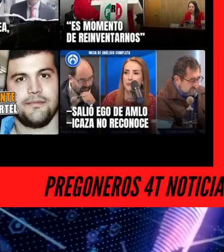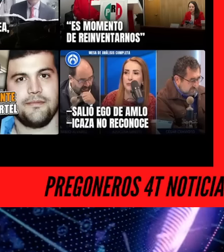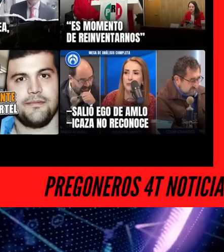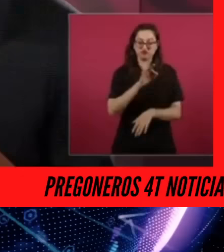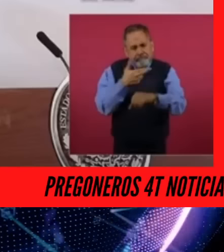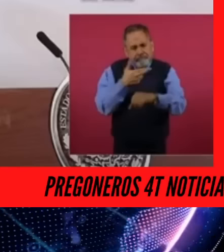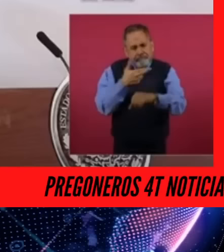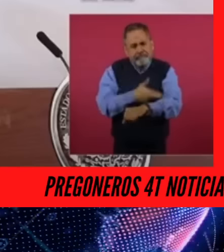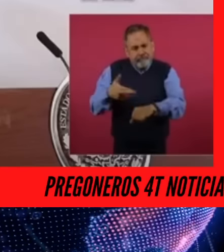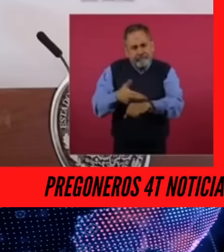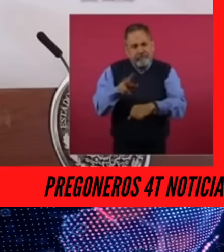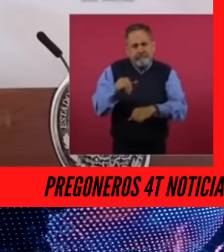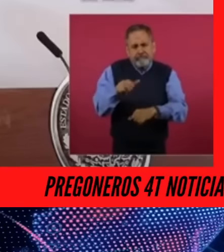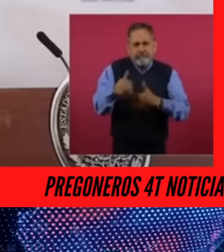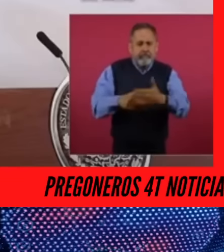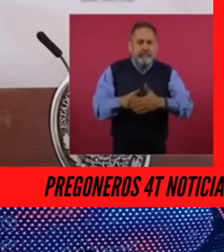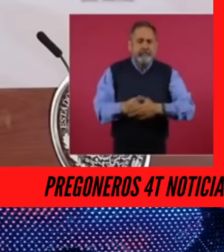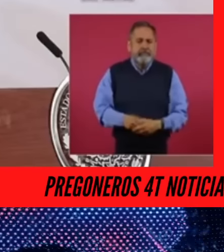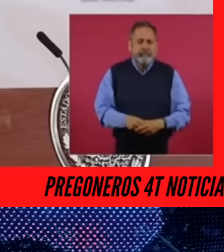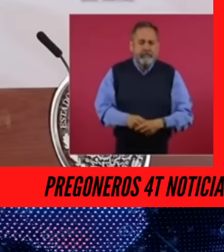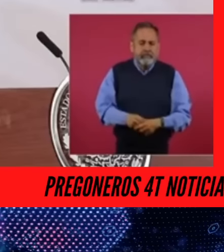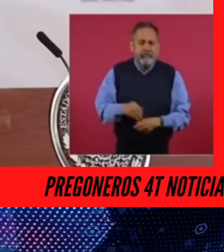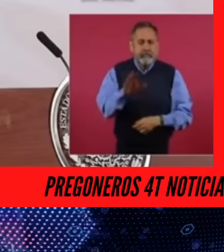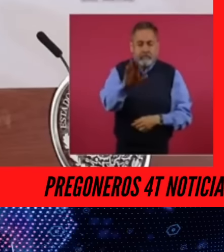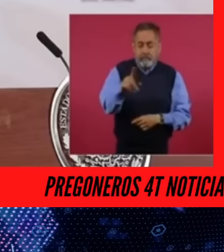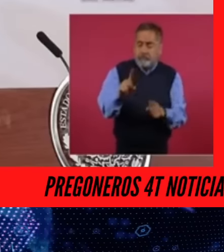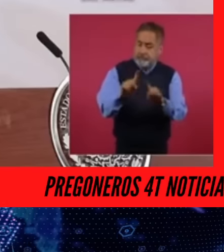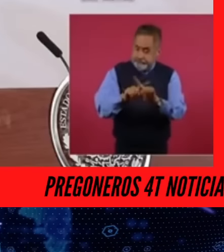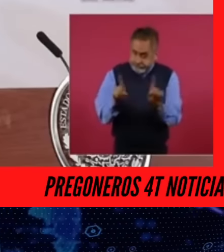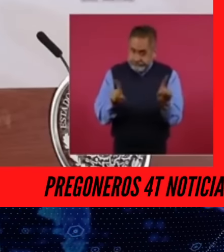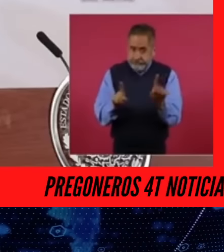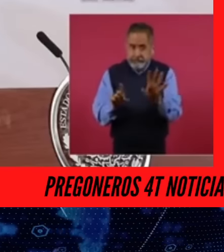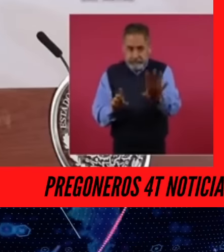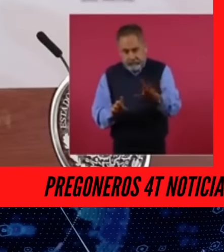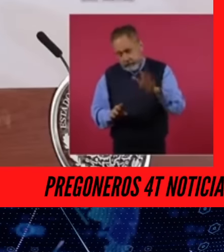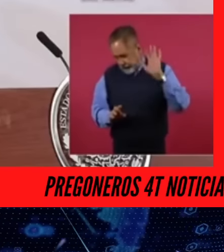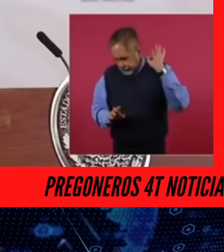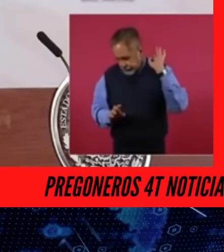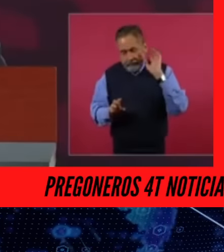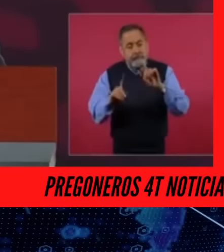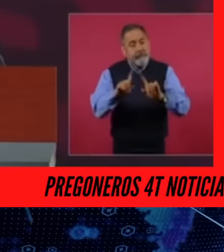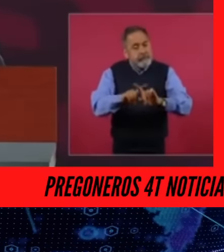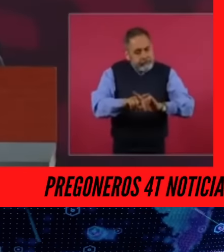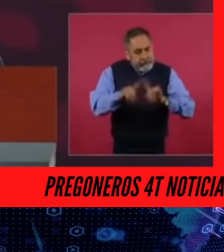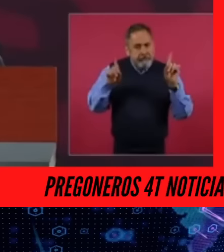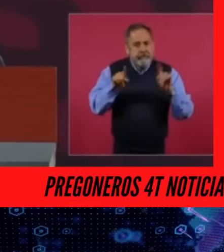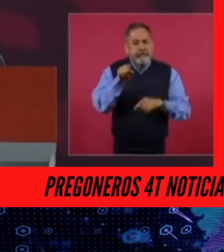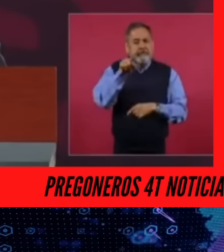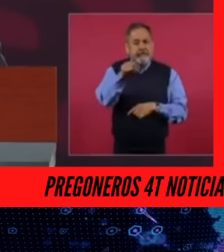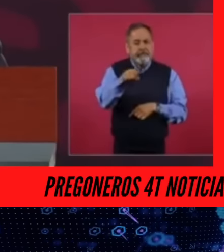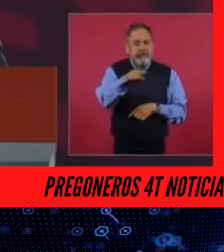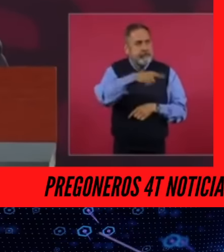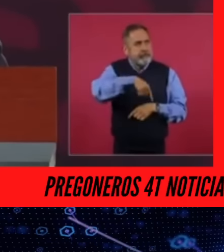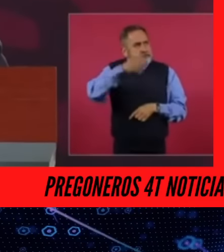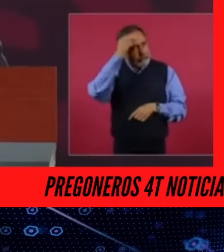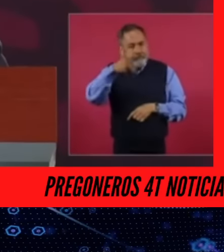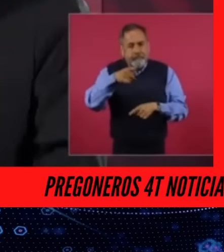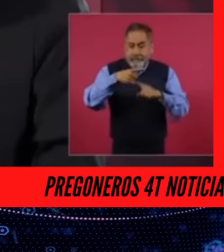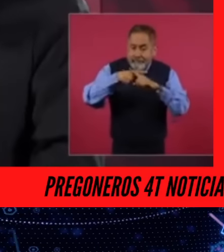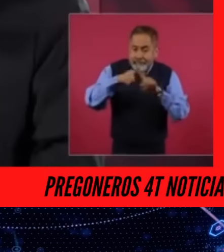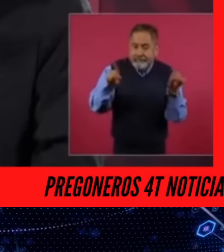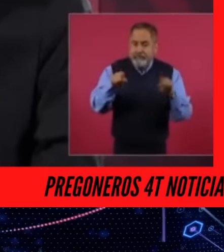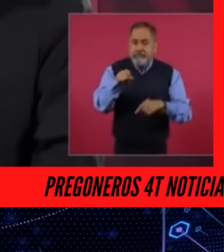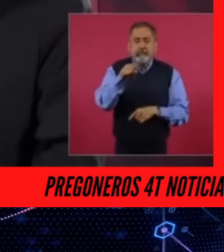Ahí el presidente tiene muchísima fe de que la mayoría de medios lograría cambiar, pero